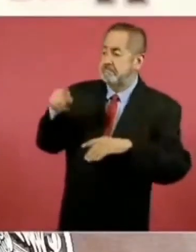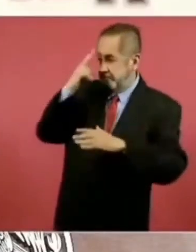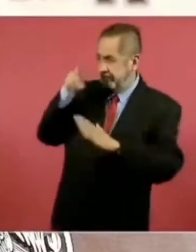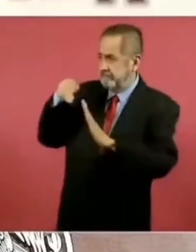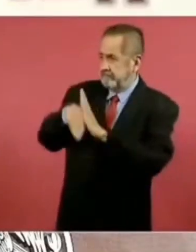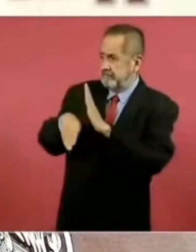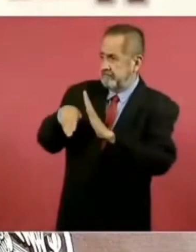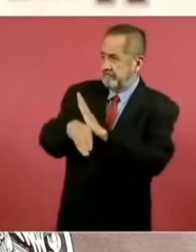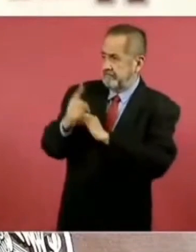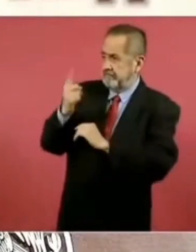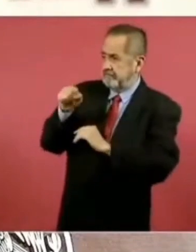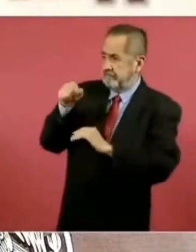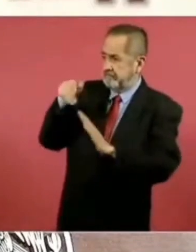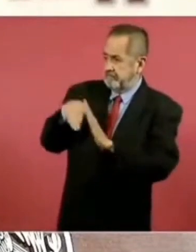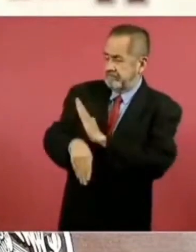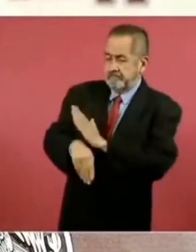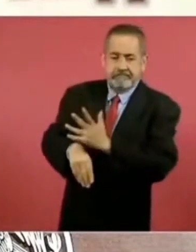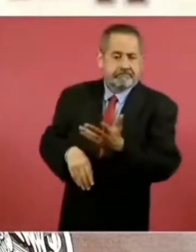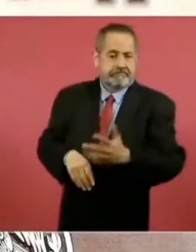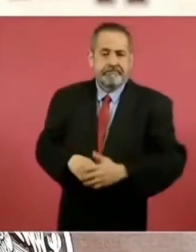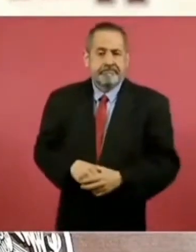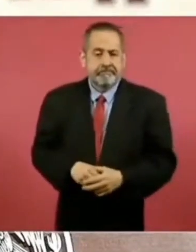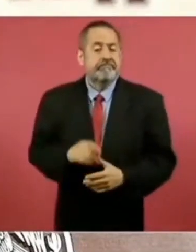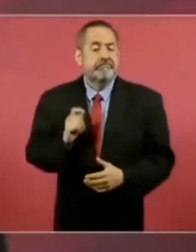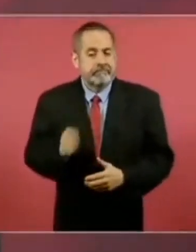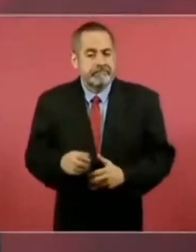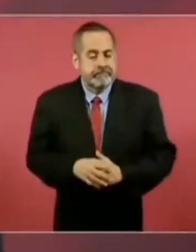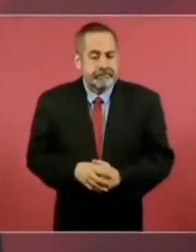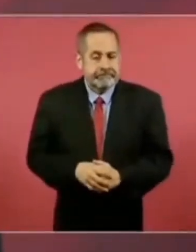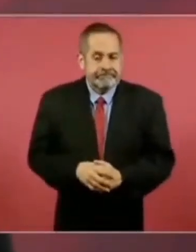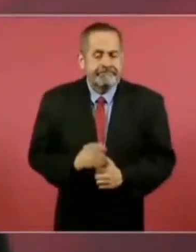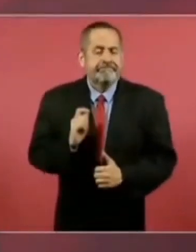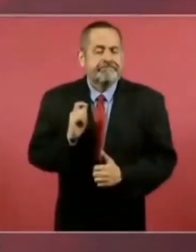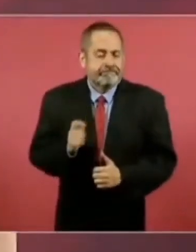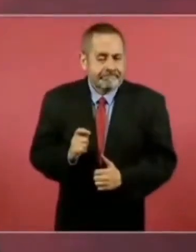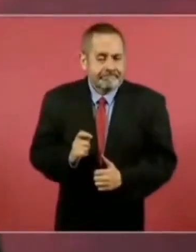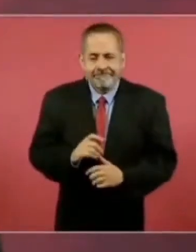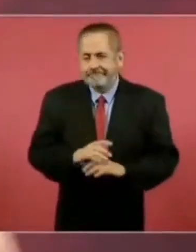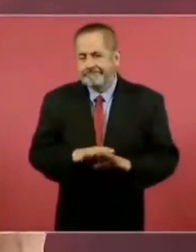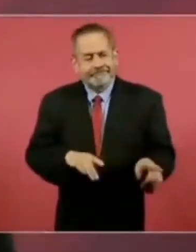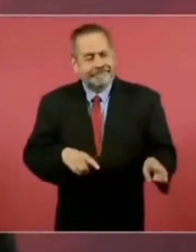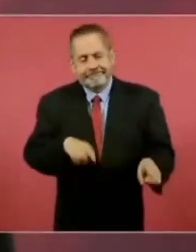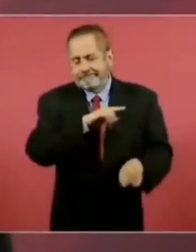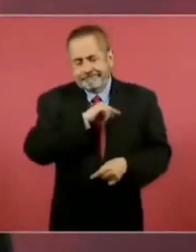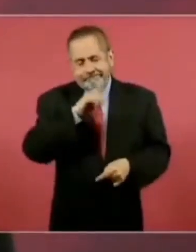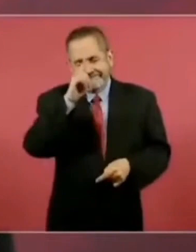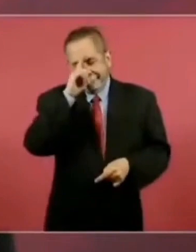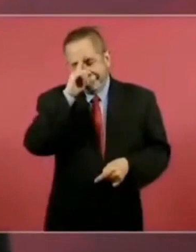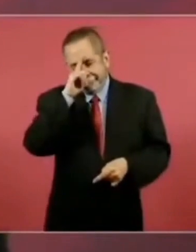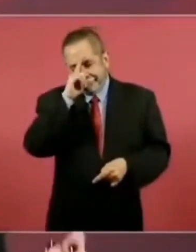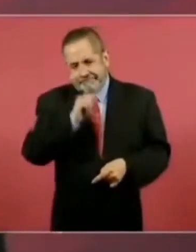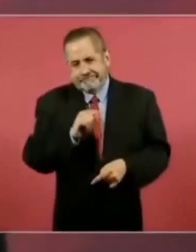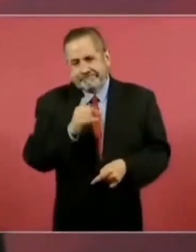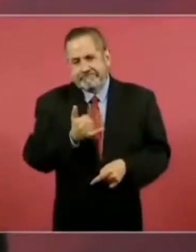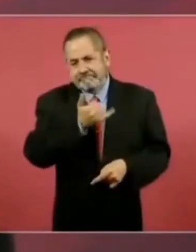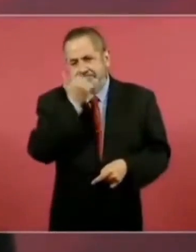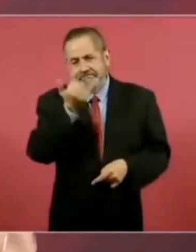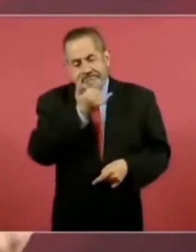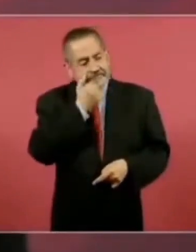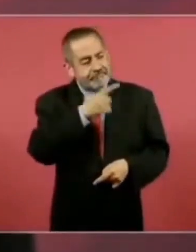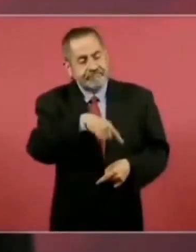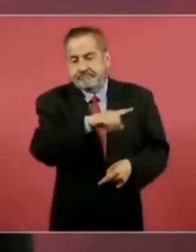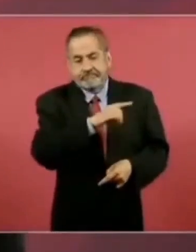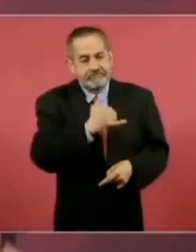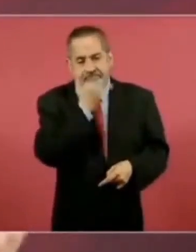Ay, pero ¿qué creen? ¿Qué creen? Les fallaron los pronósticos. Buenas